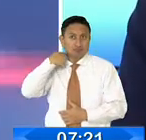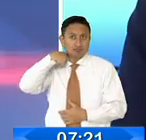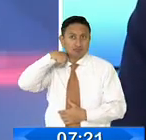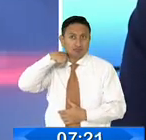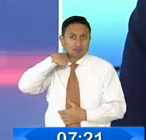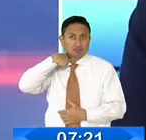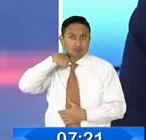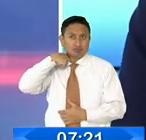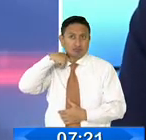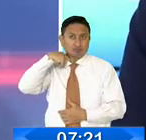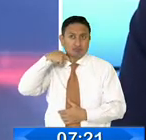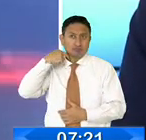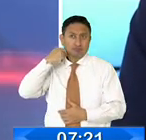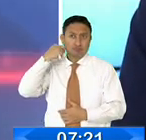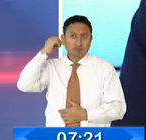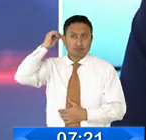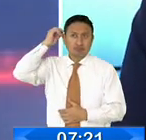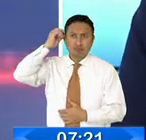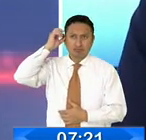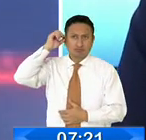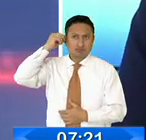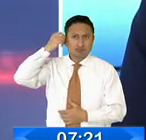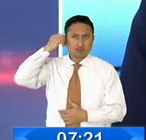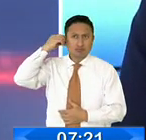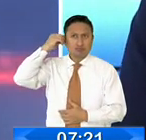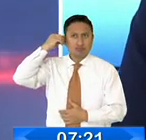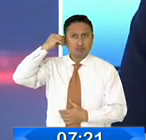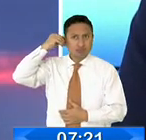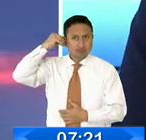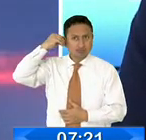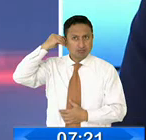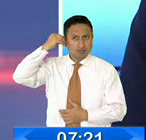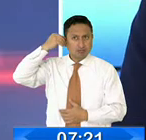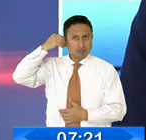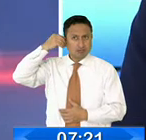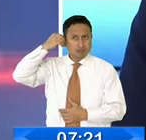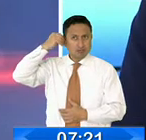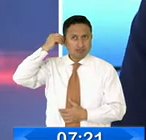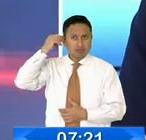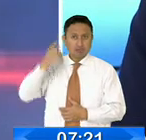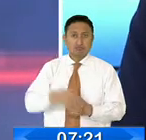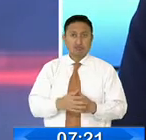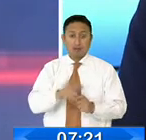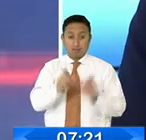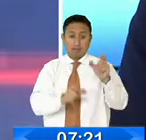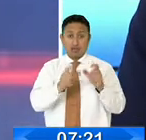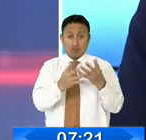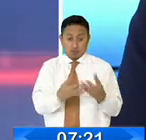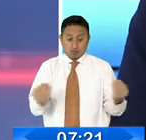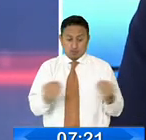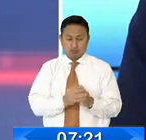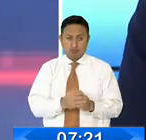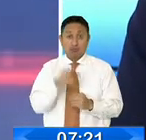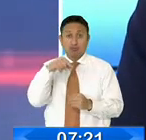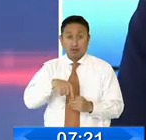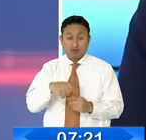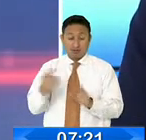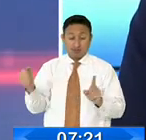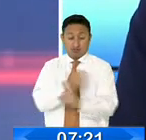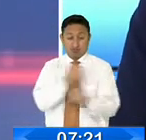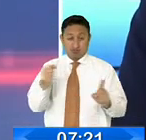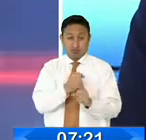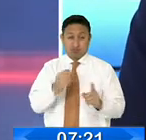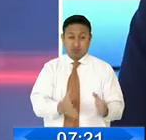¿Cuándo se disolvía una manifestación? ¿Cuándo había violencia? ¿Cuándo había uso de explosivos? ¿Cuándo había ataques? ¿Cuándo incendiaron un